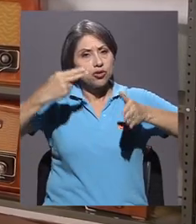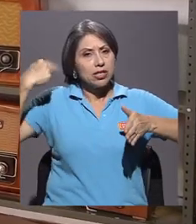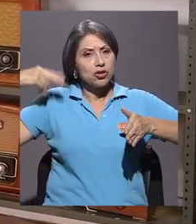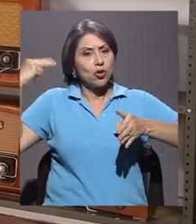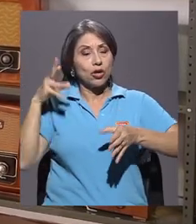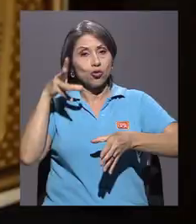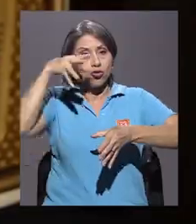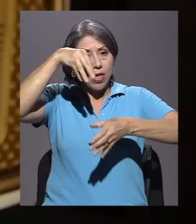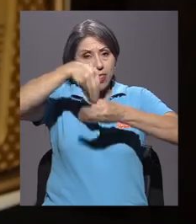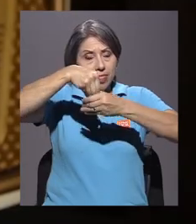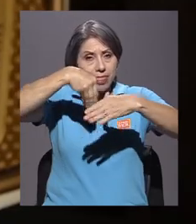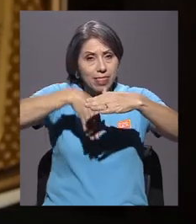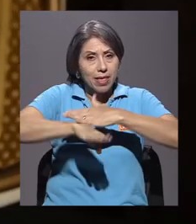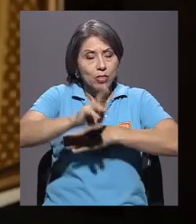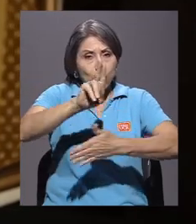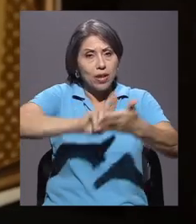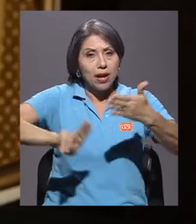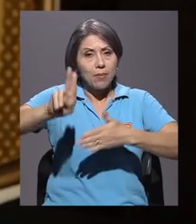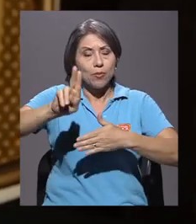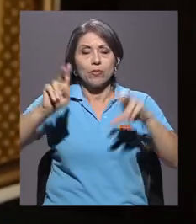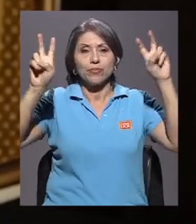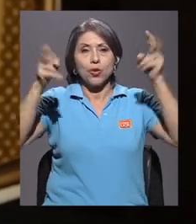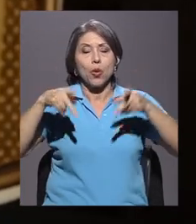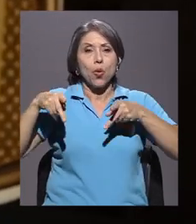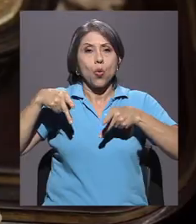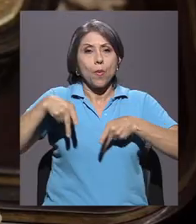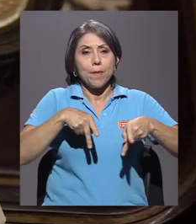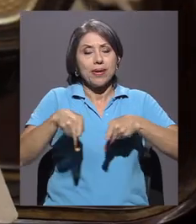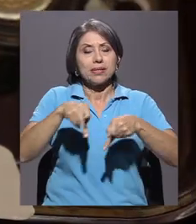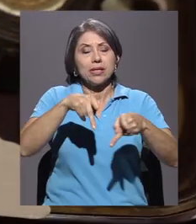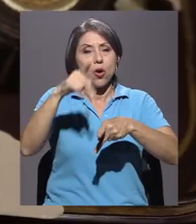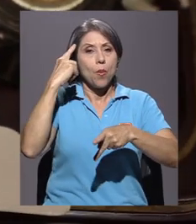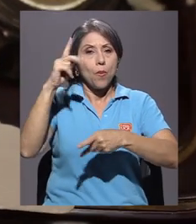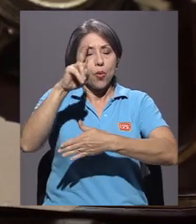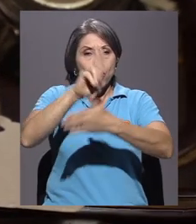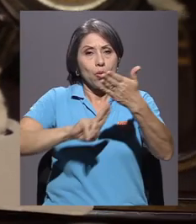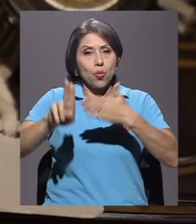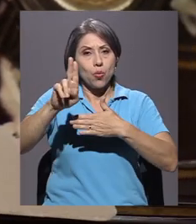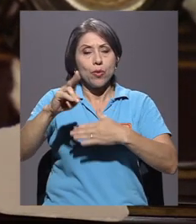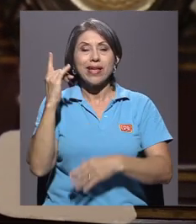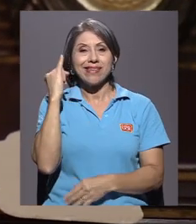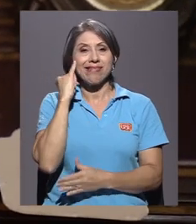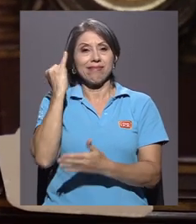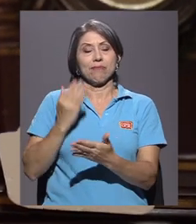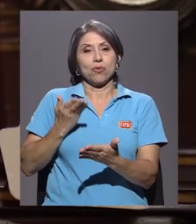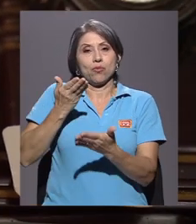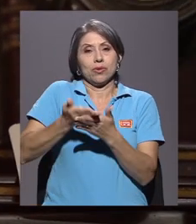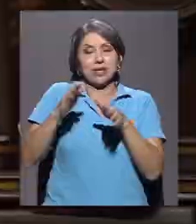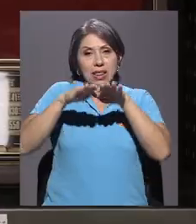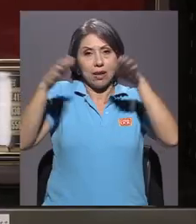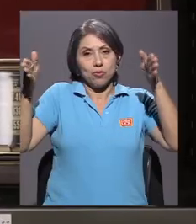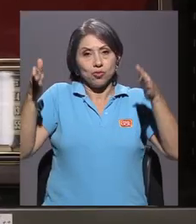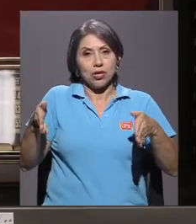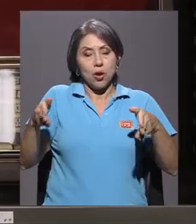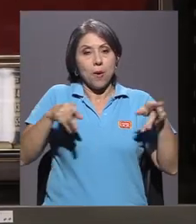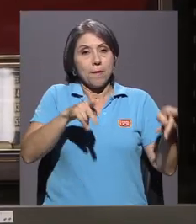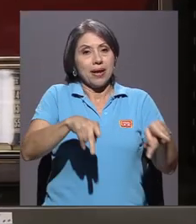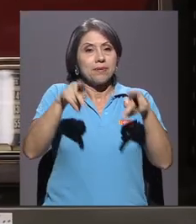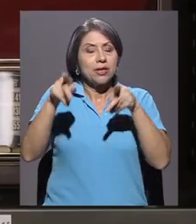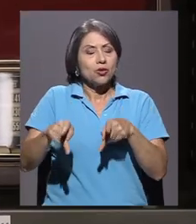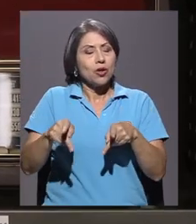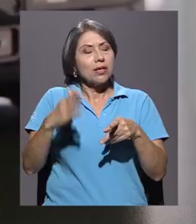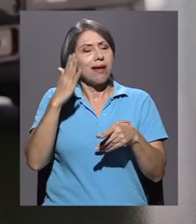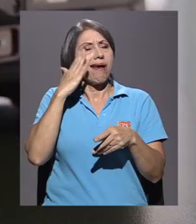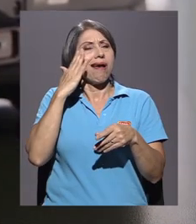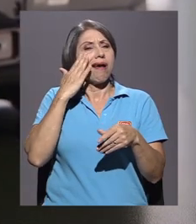dentro del campus. Un Paseo por el Campus es una iniciativa del museo para acercar a las personas al pasado